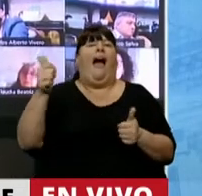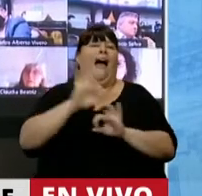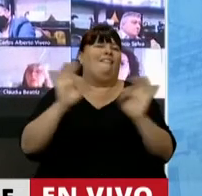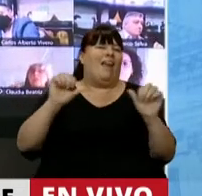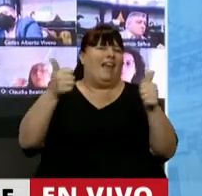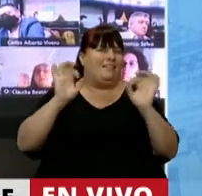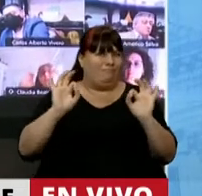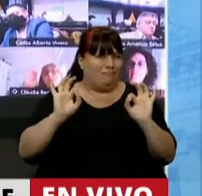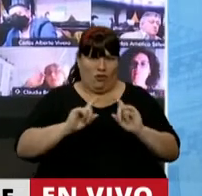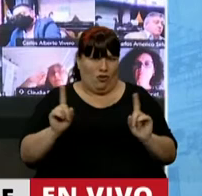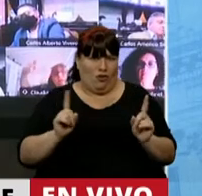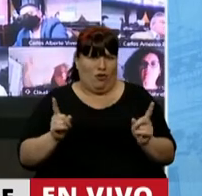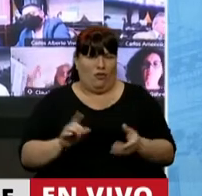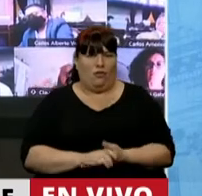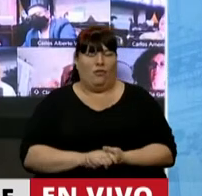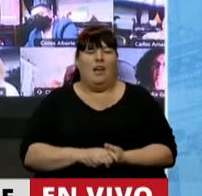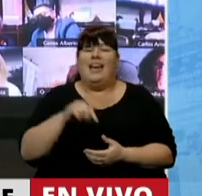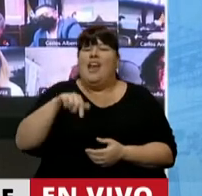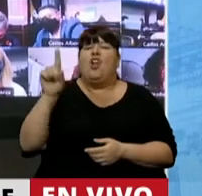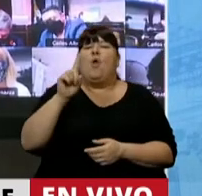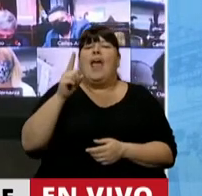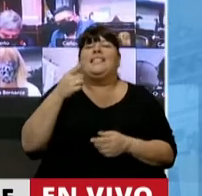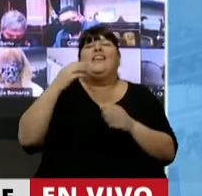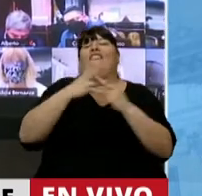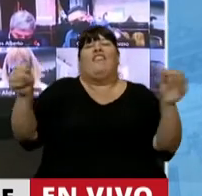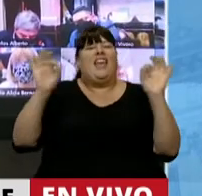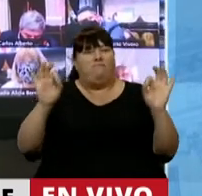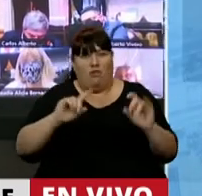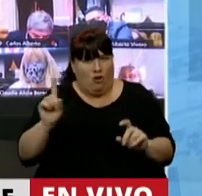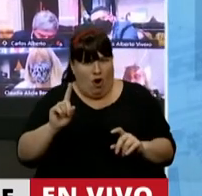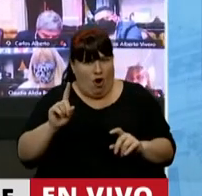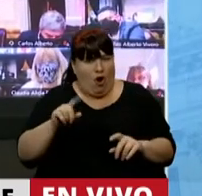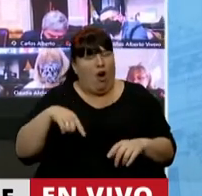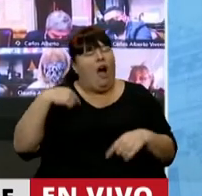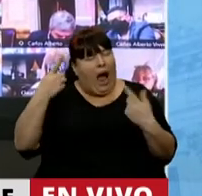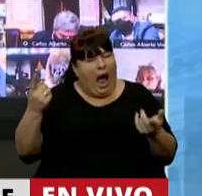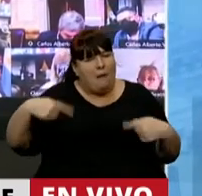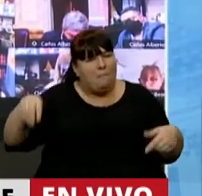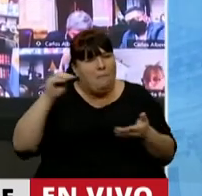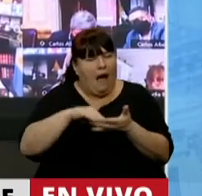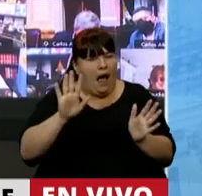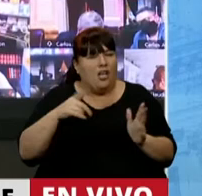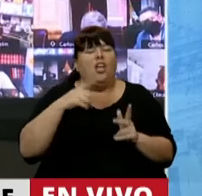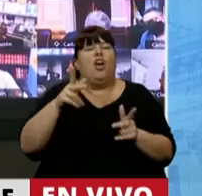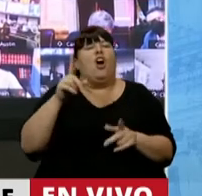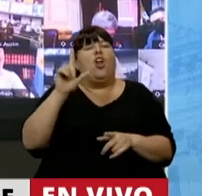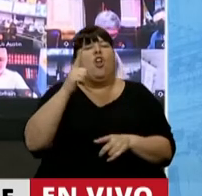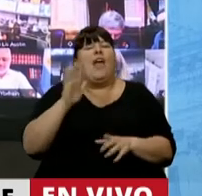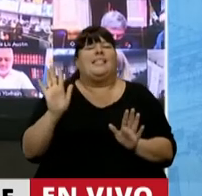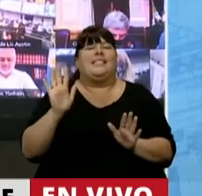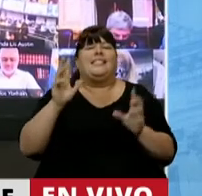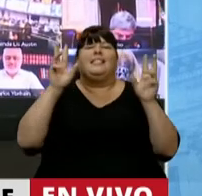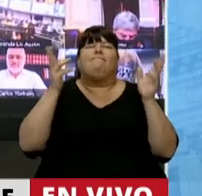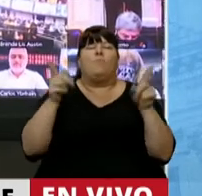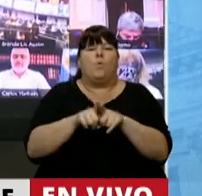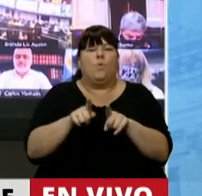victoria, esto no es un punto de llegada, es más, le diría, no tendría que existir en